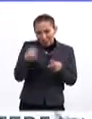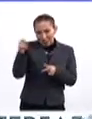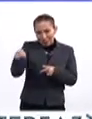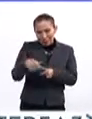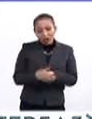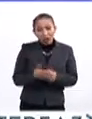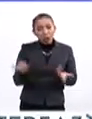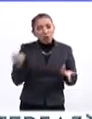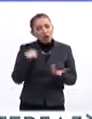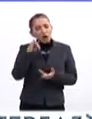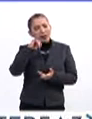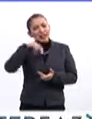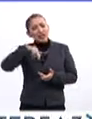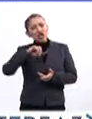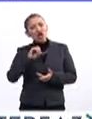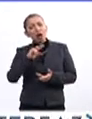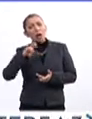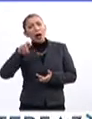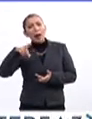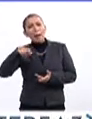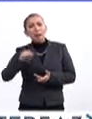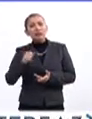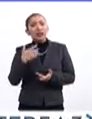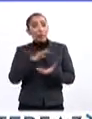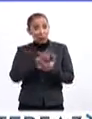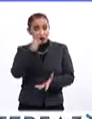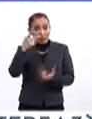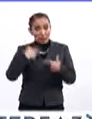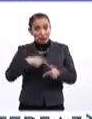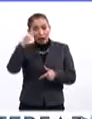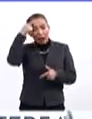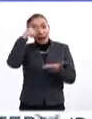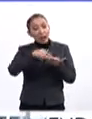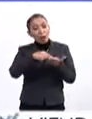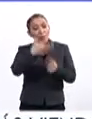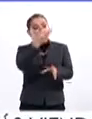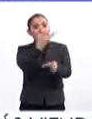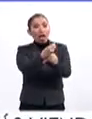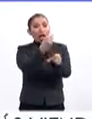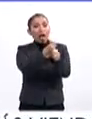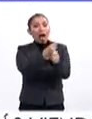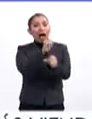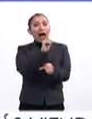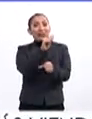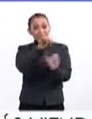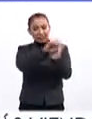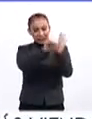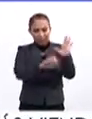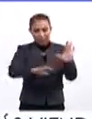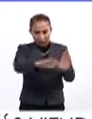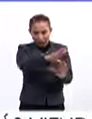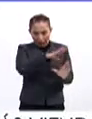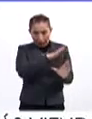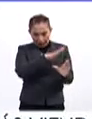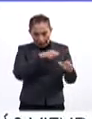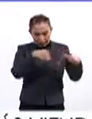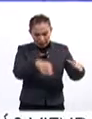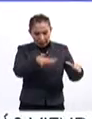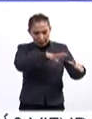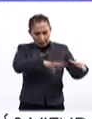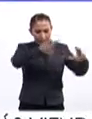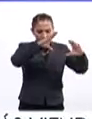preguntando. Cuando innovamos, generalmente las personas piensan en adaptar. Tengo un sistema, un sistema de